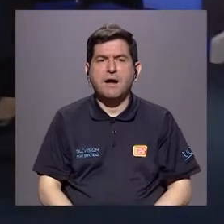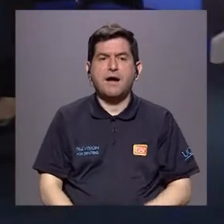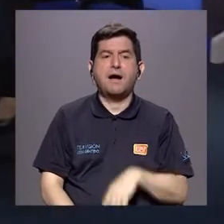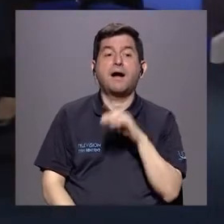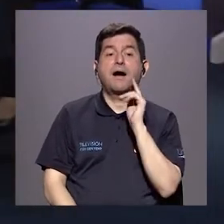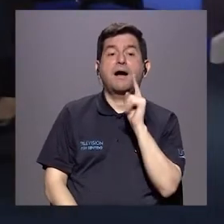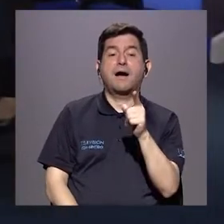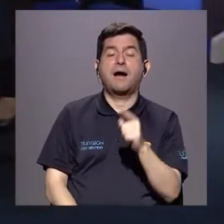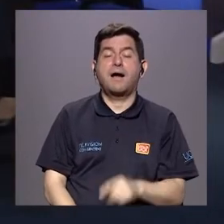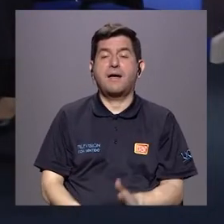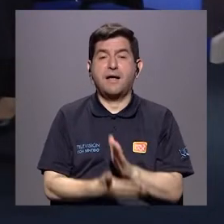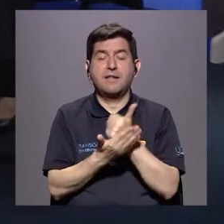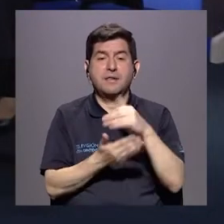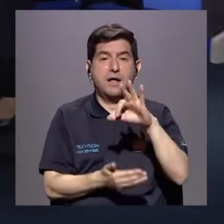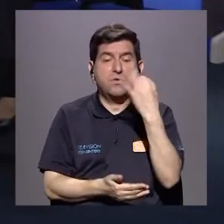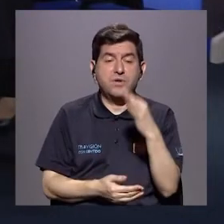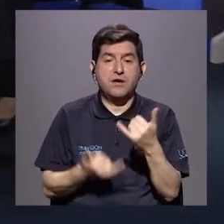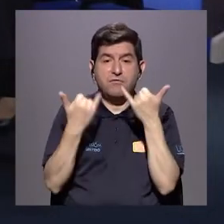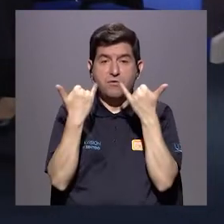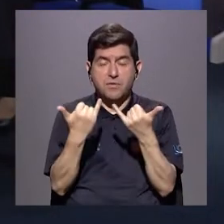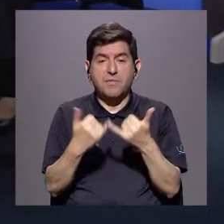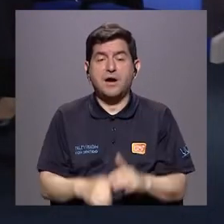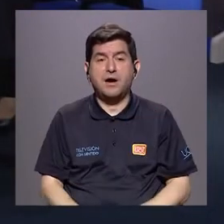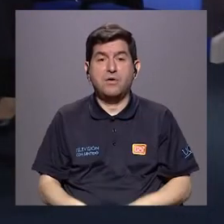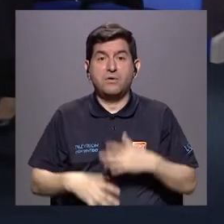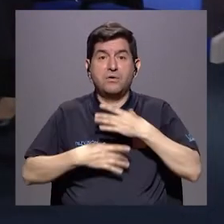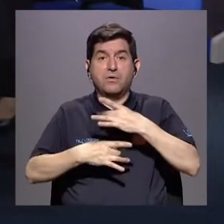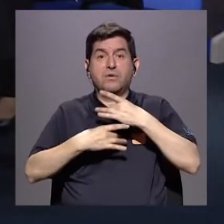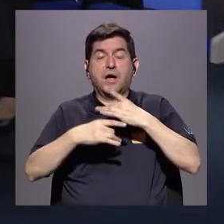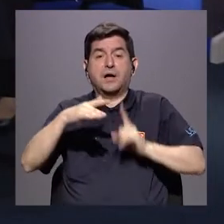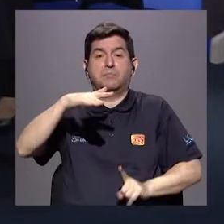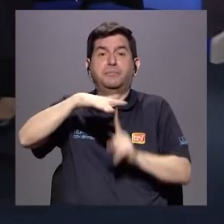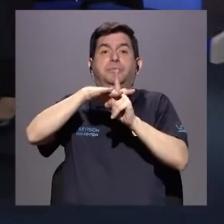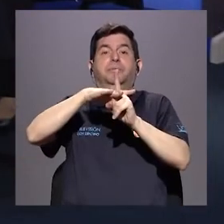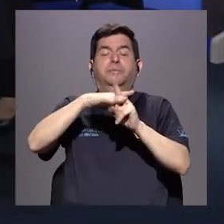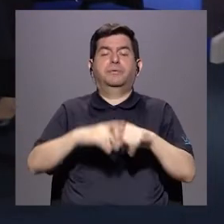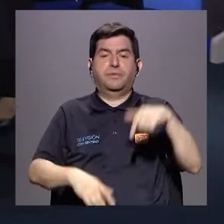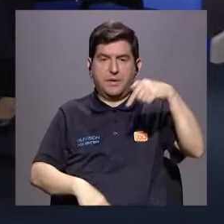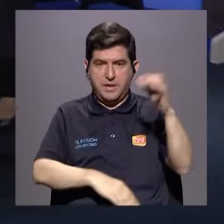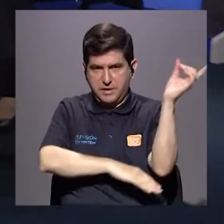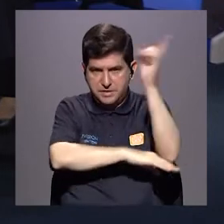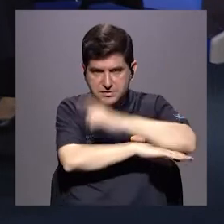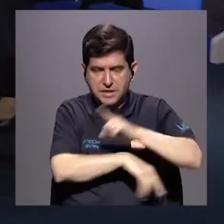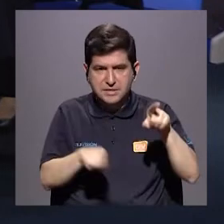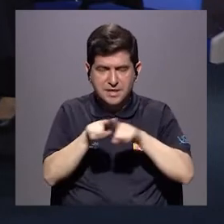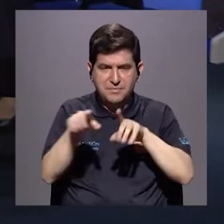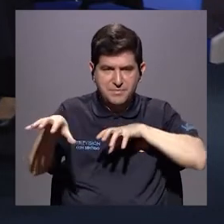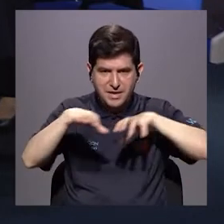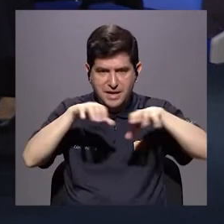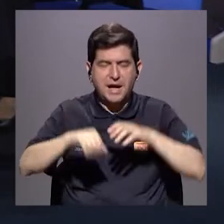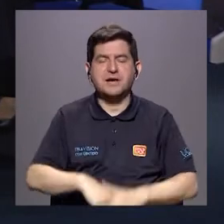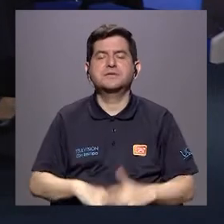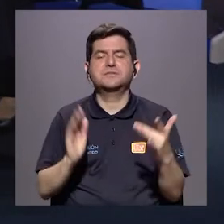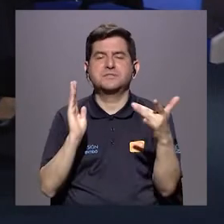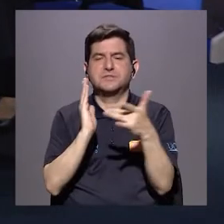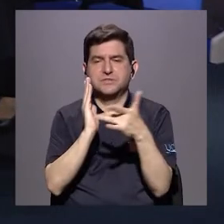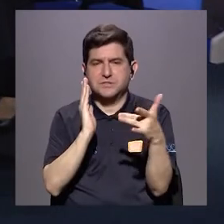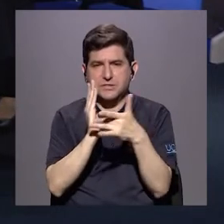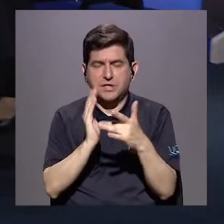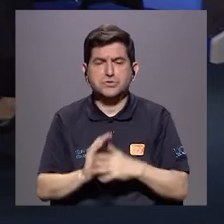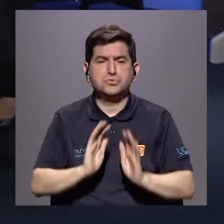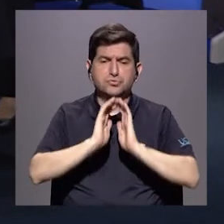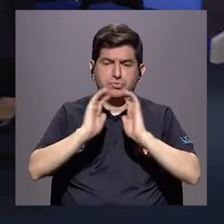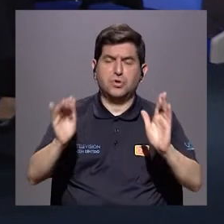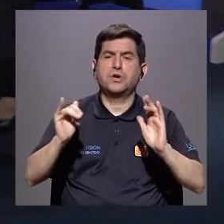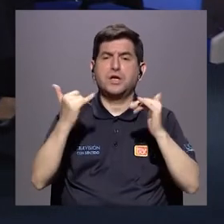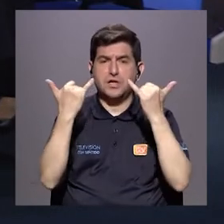despertó de alguna manera al niño ese interés. Ahora, hoy día, como también hay acceso a las tecnologías, muchos